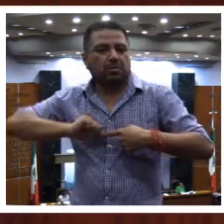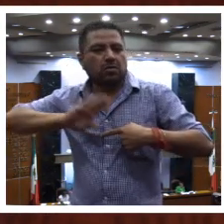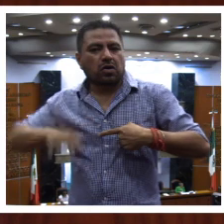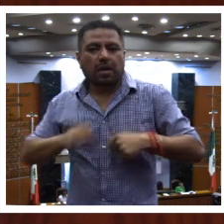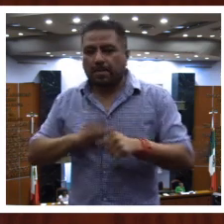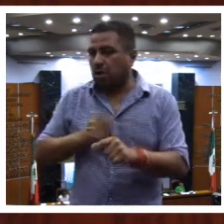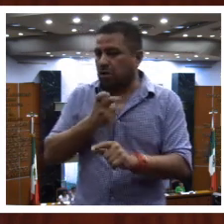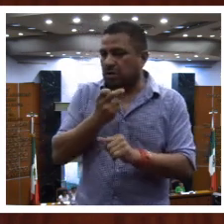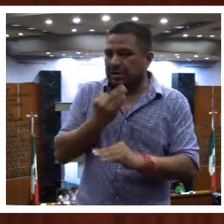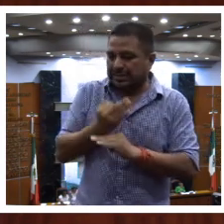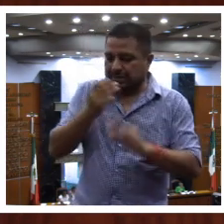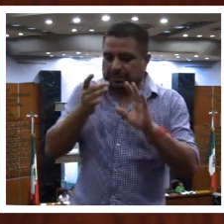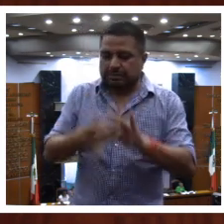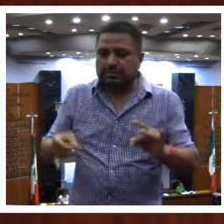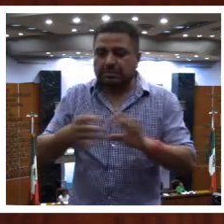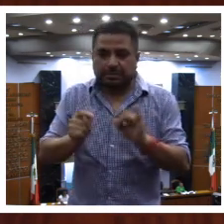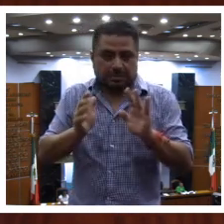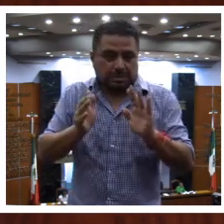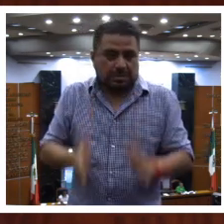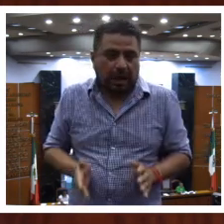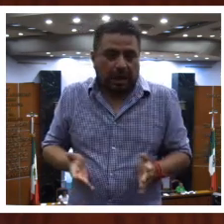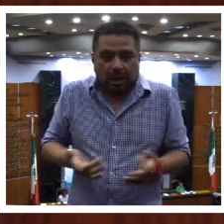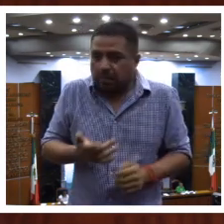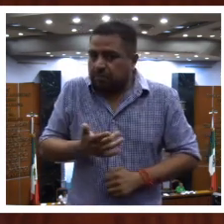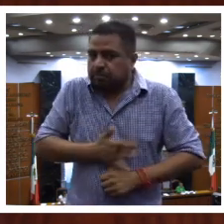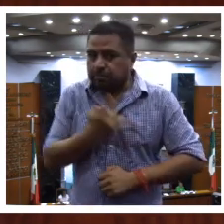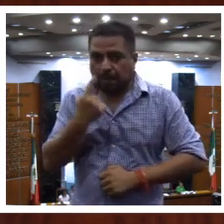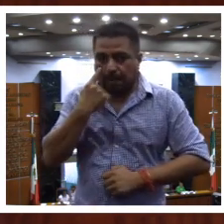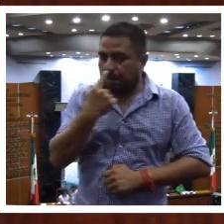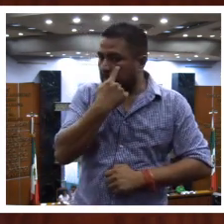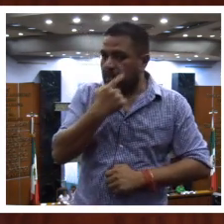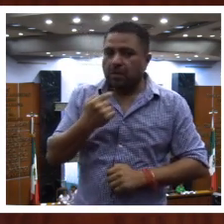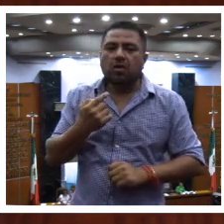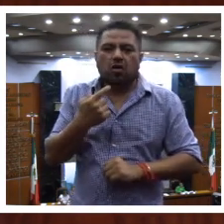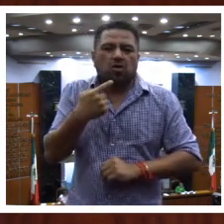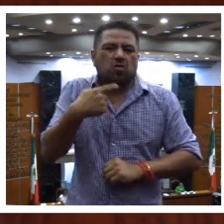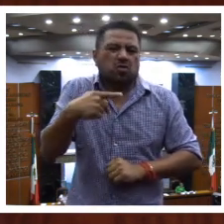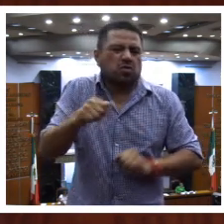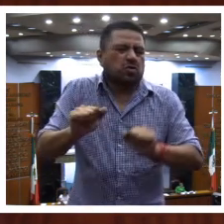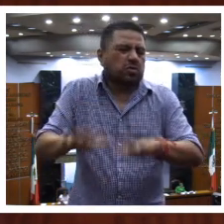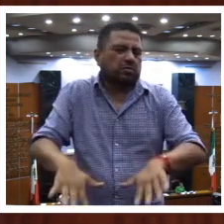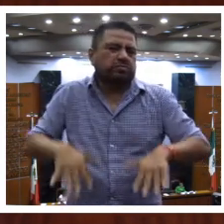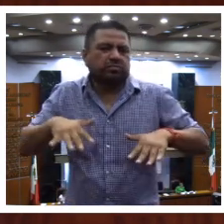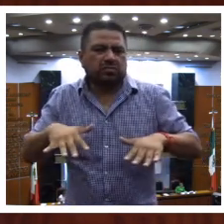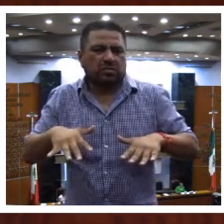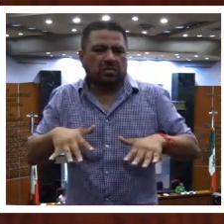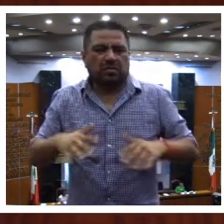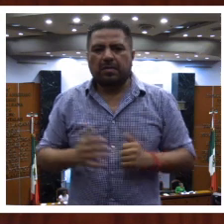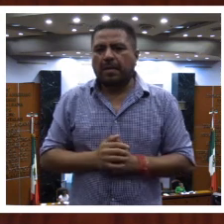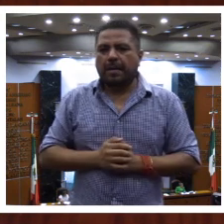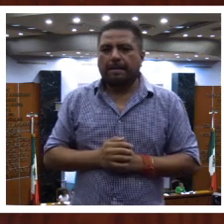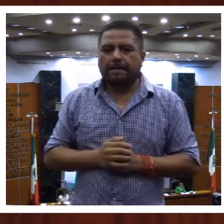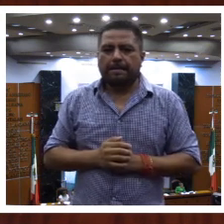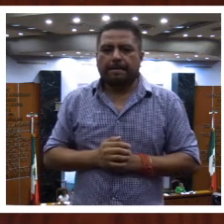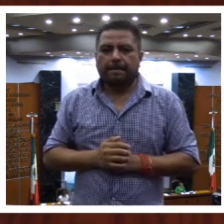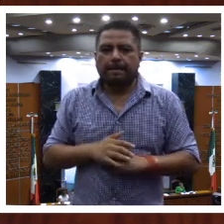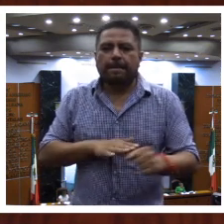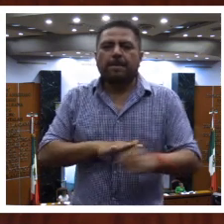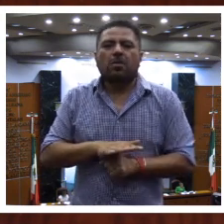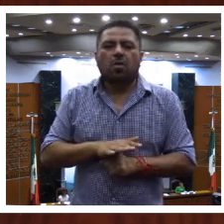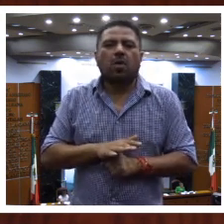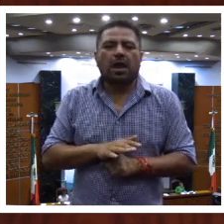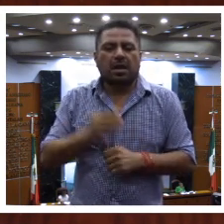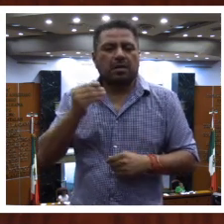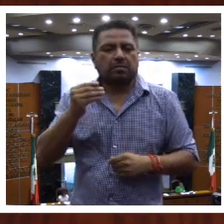Por lo anterior expuesto y motivado, someto a consideración de esta plenaria la